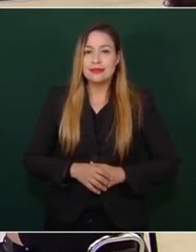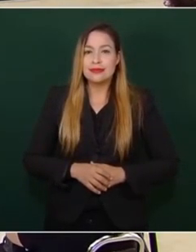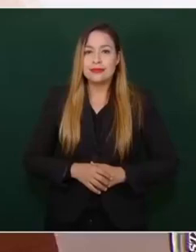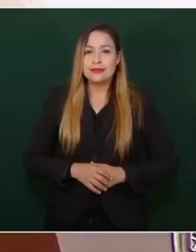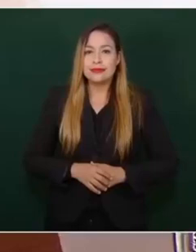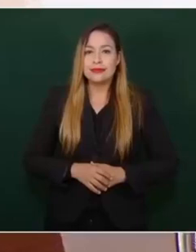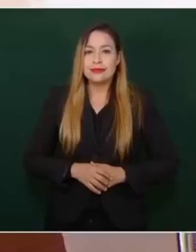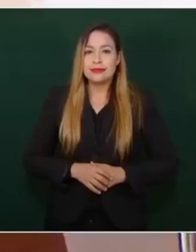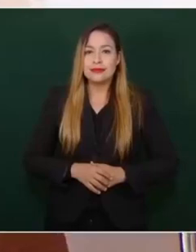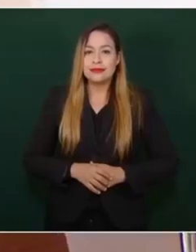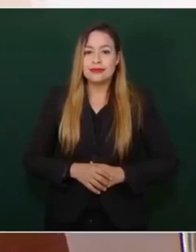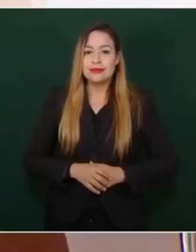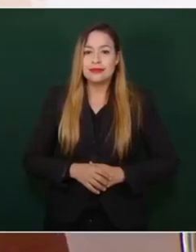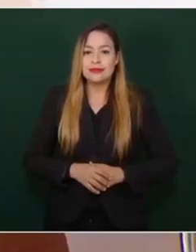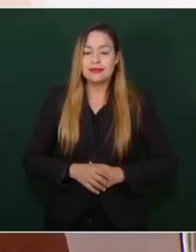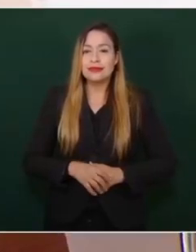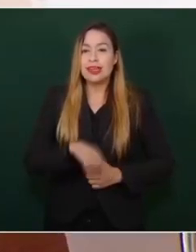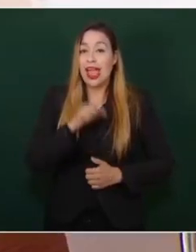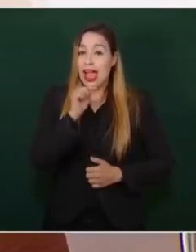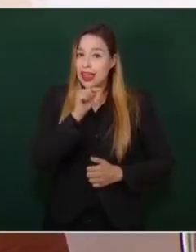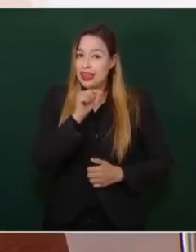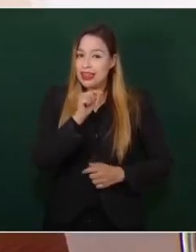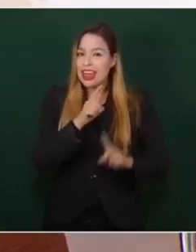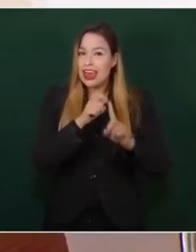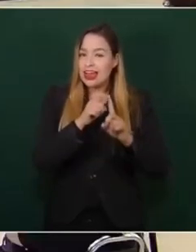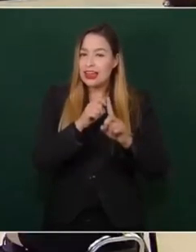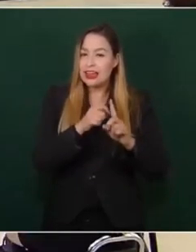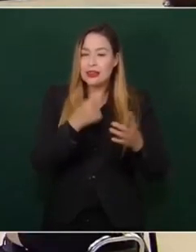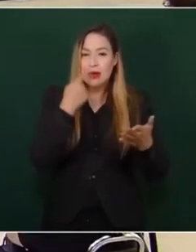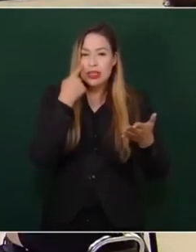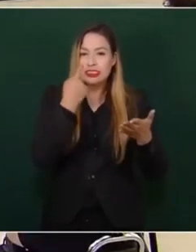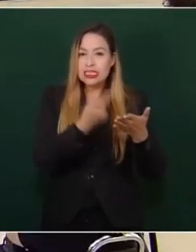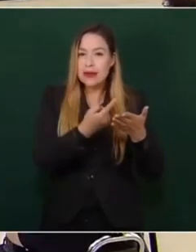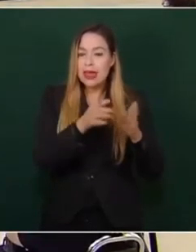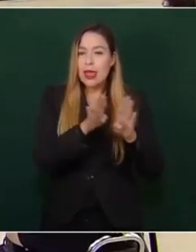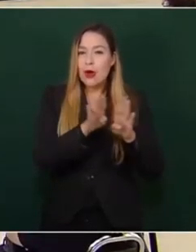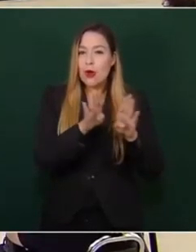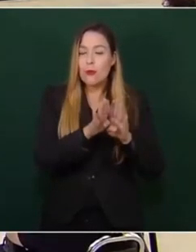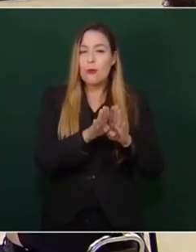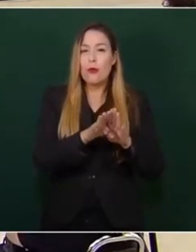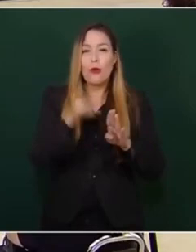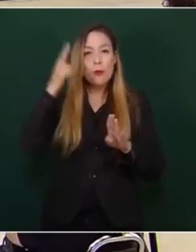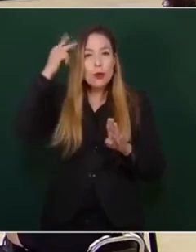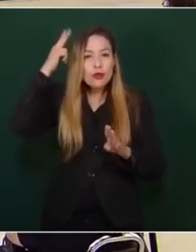Porfirio Díaz como gigante.